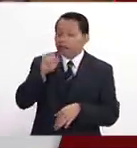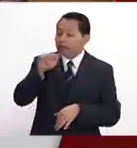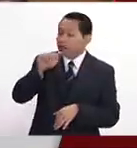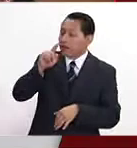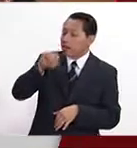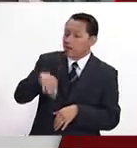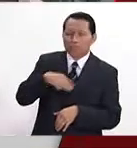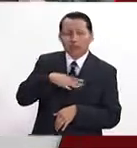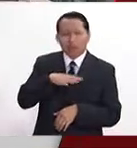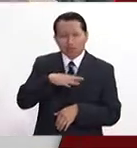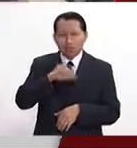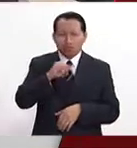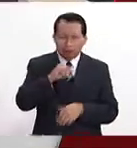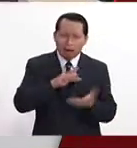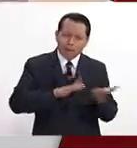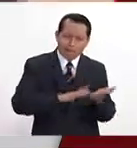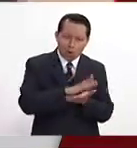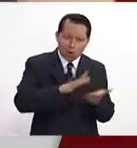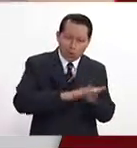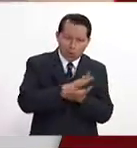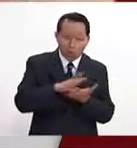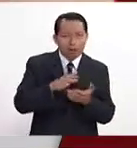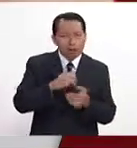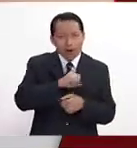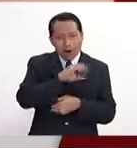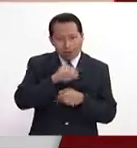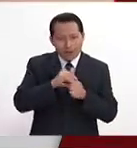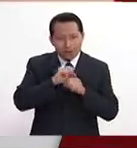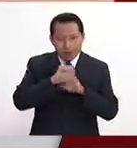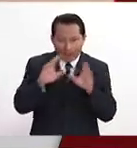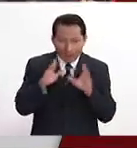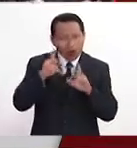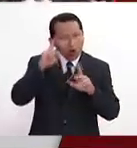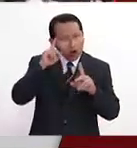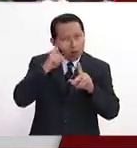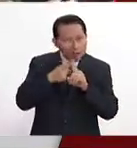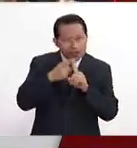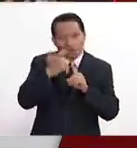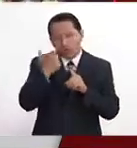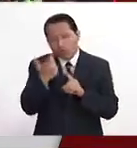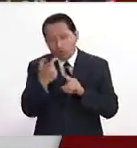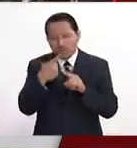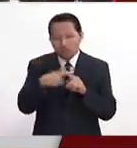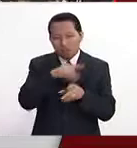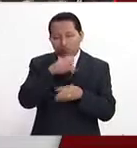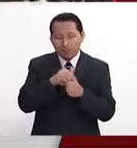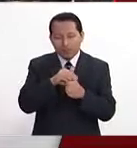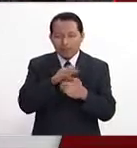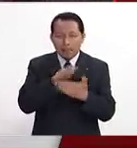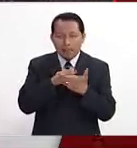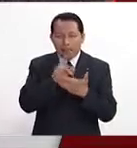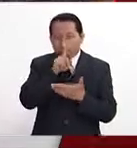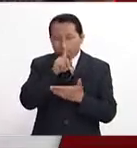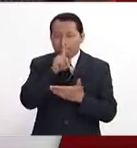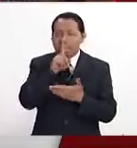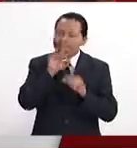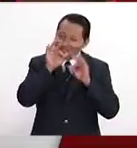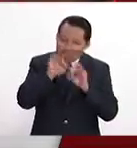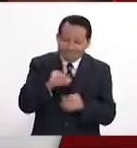realmente te lleva de la mano. Hay que tener todo muy, muy claro, las cuentas, los objetivos y todo, para no atorarse. Y con eso uno puede